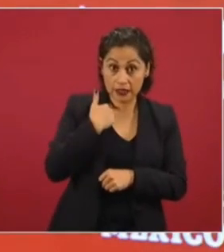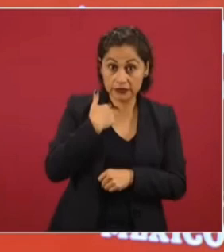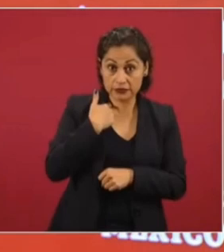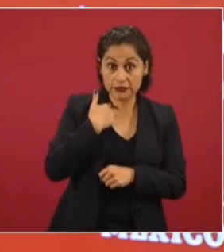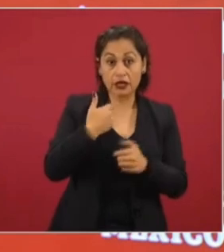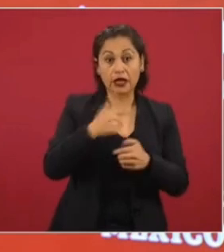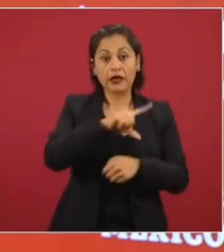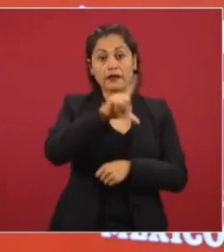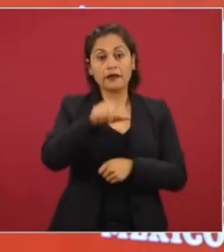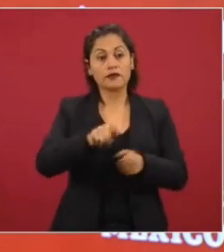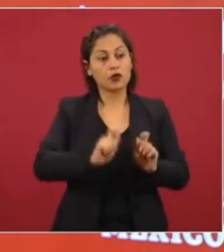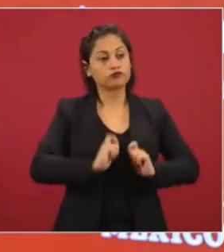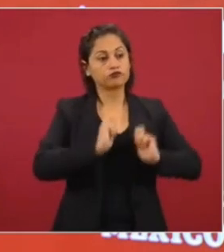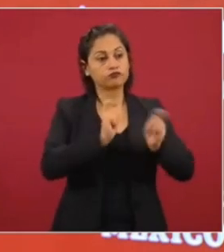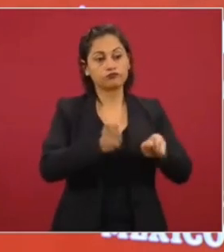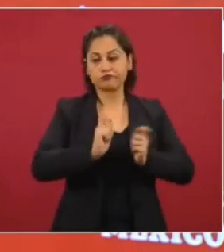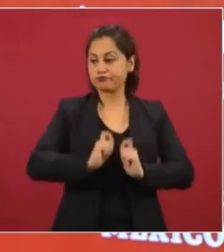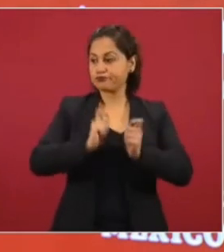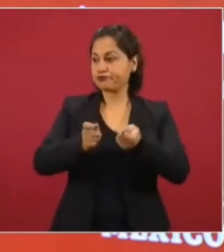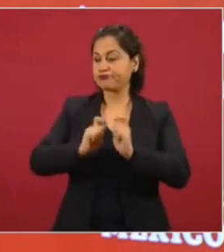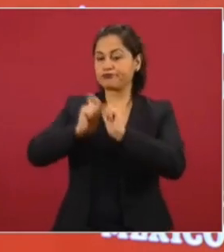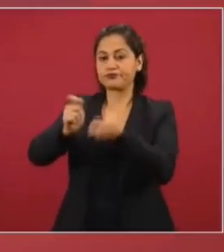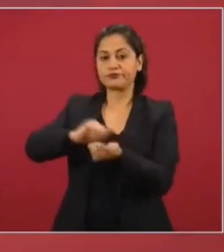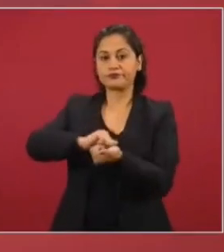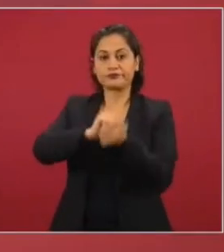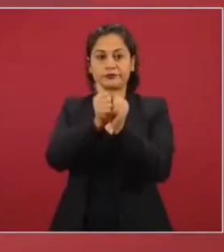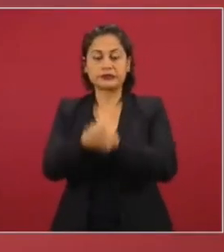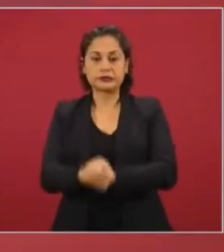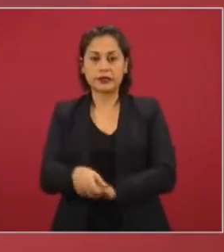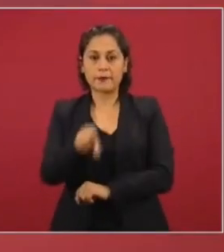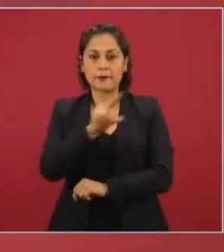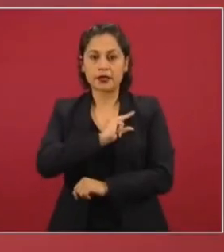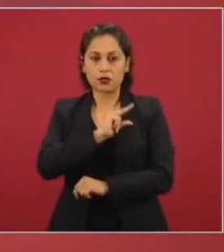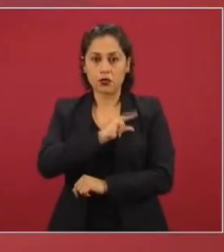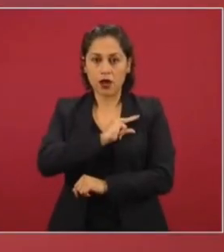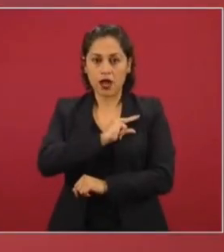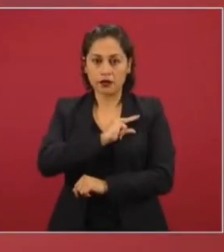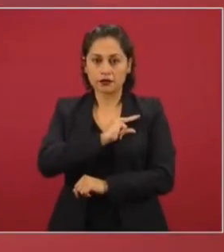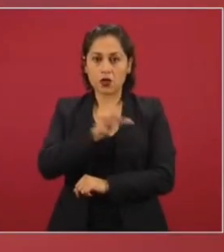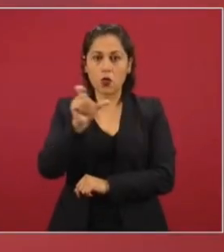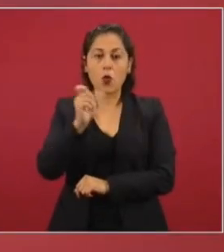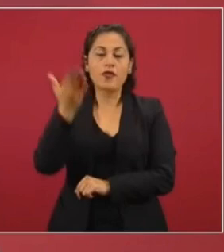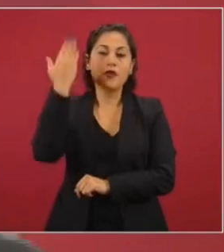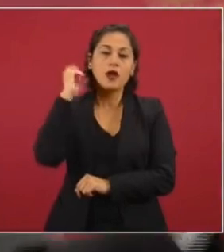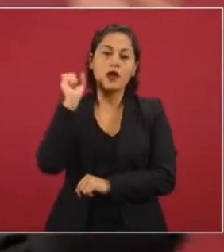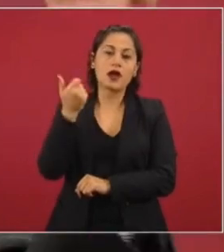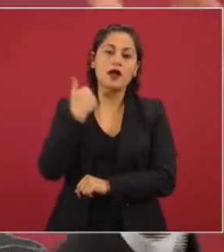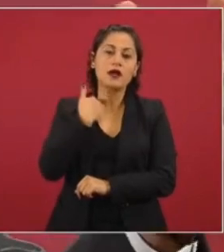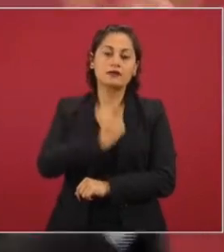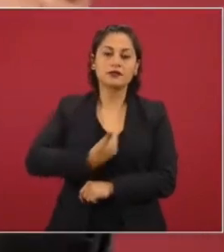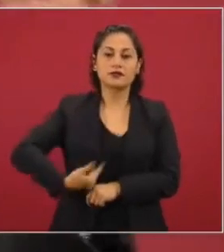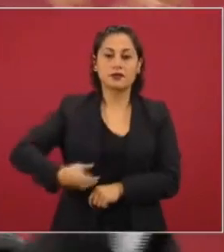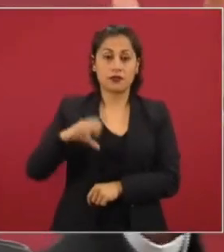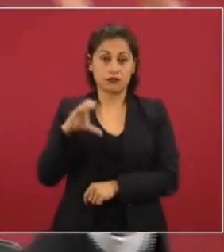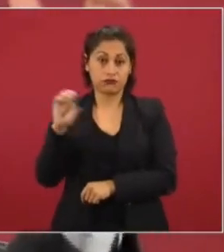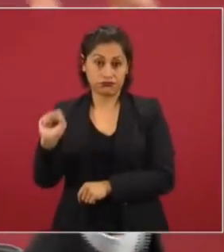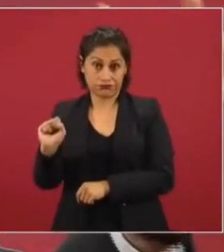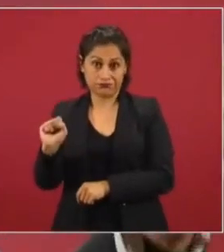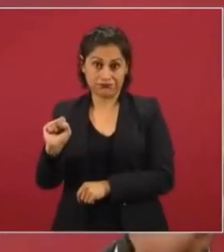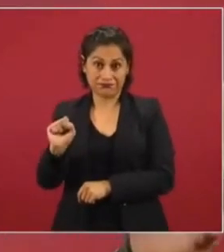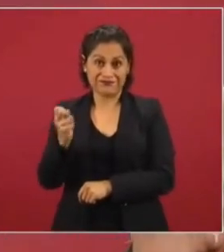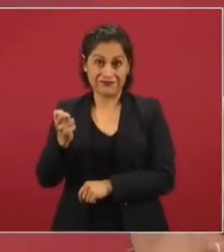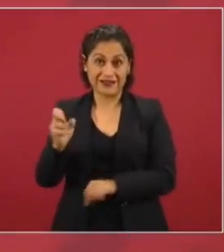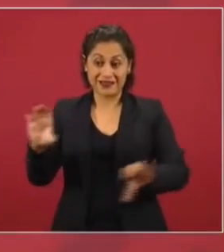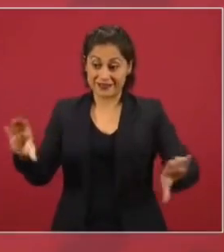particulares, sobre todo a los allegados, a Carlos Salinas de Gortagui. Y se formó el llamado